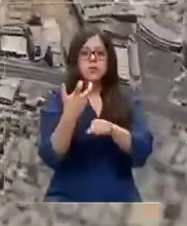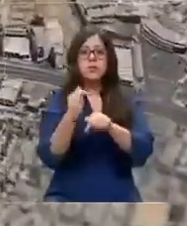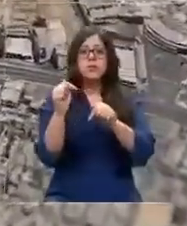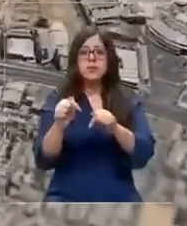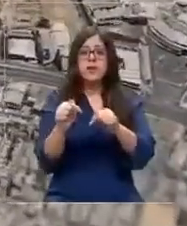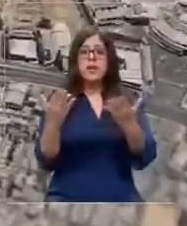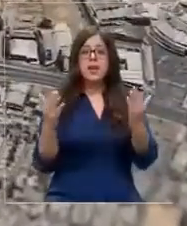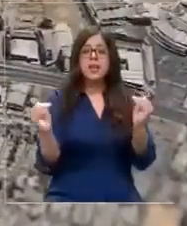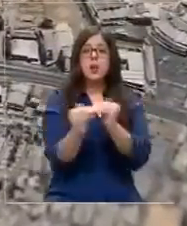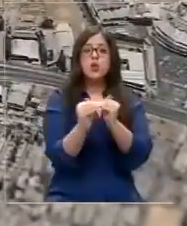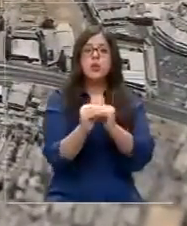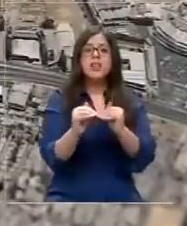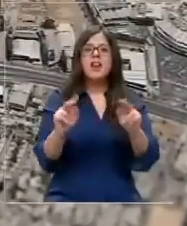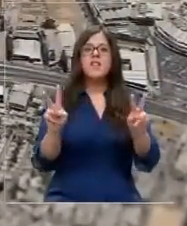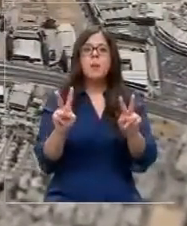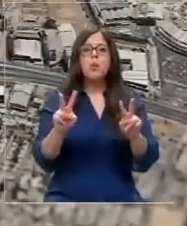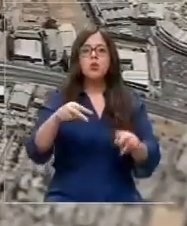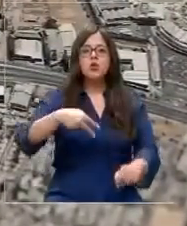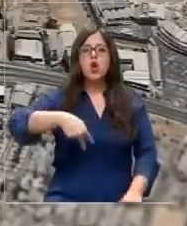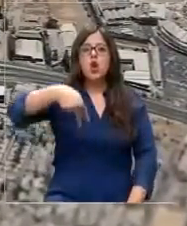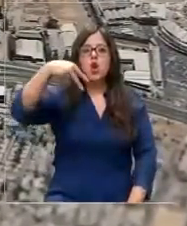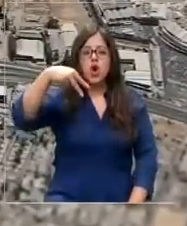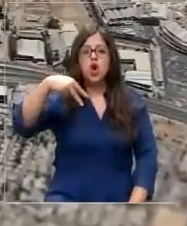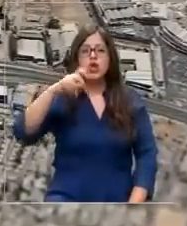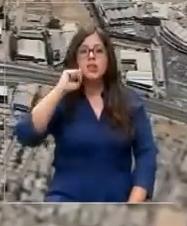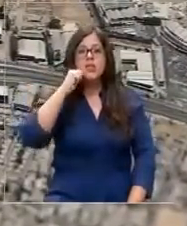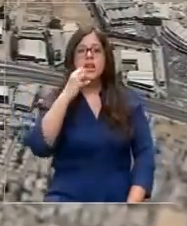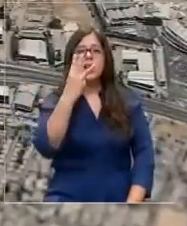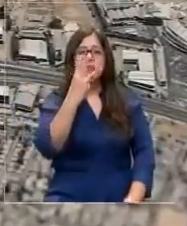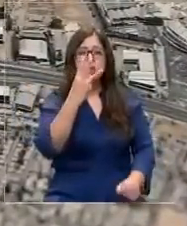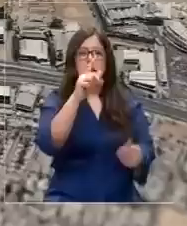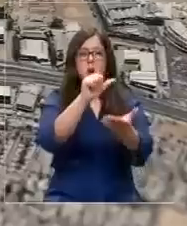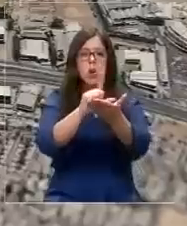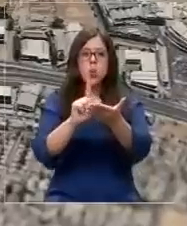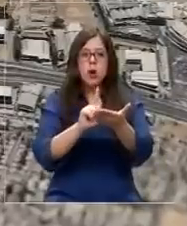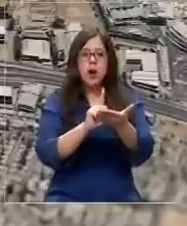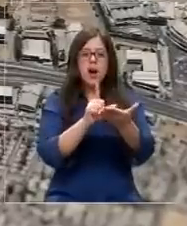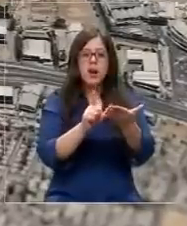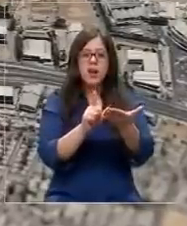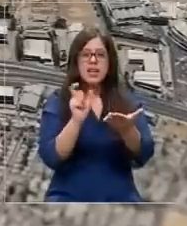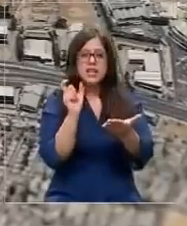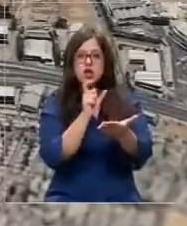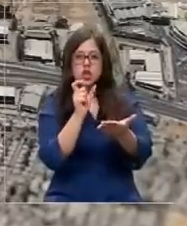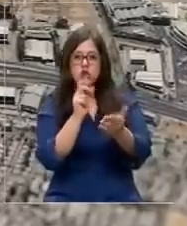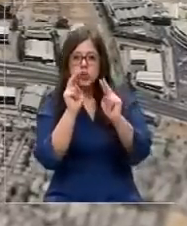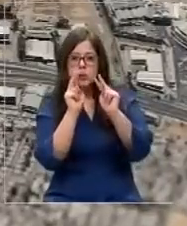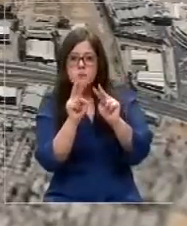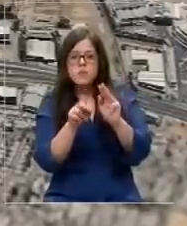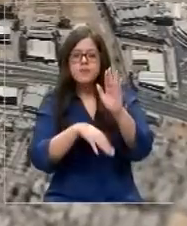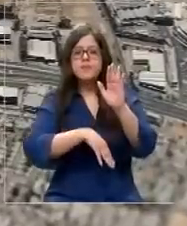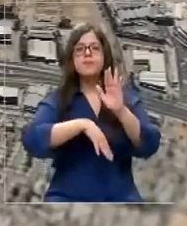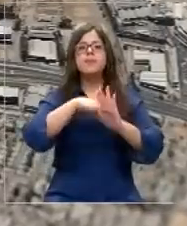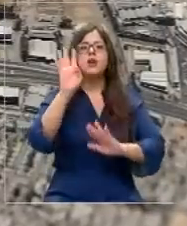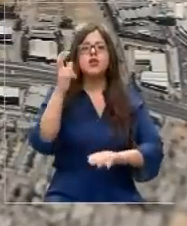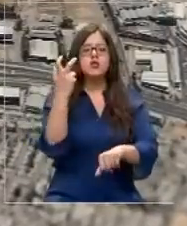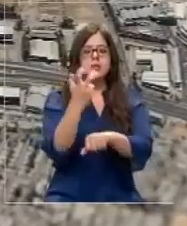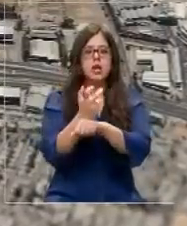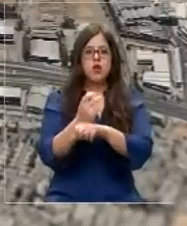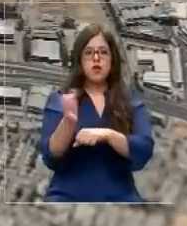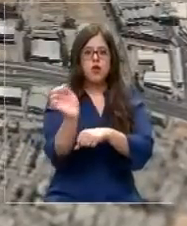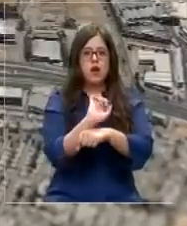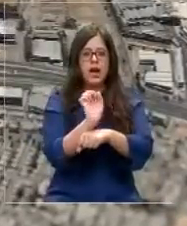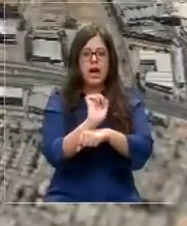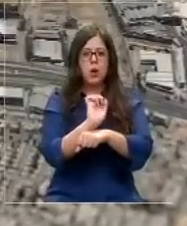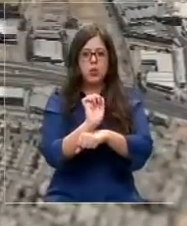autopista Vespucio Norte ha identificado al menos tres puntos denominados calientes, donde se producen la mayor cantidad de robos de